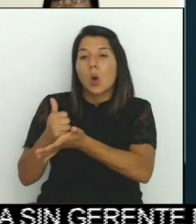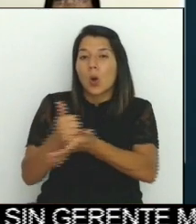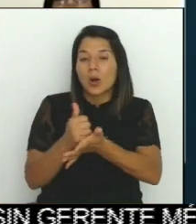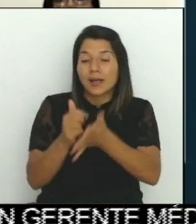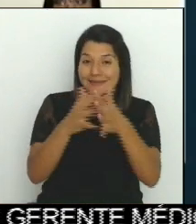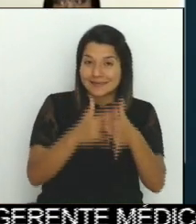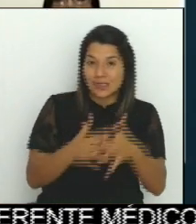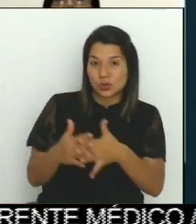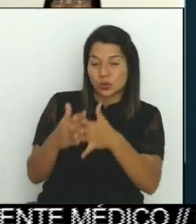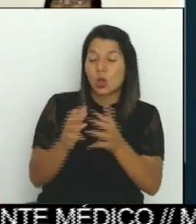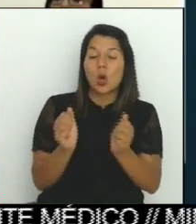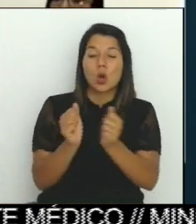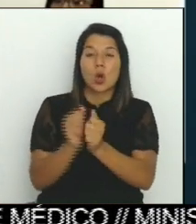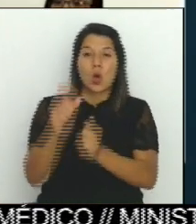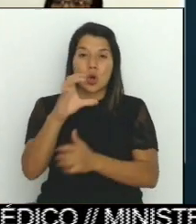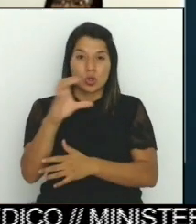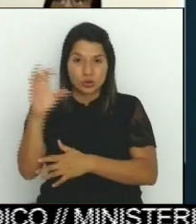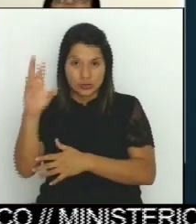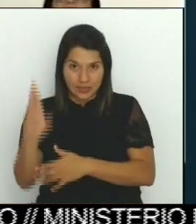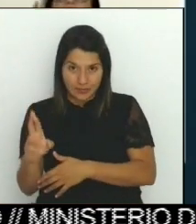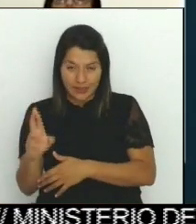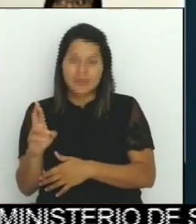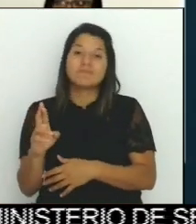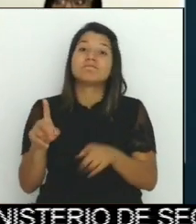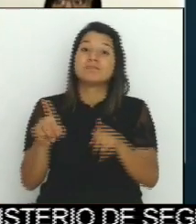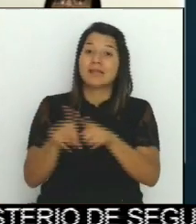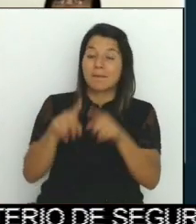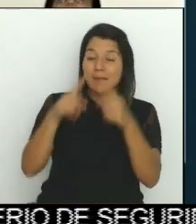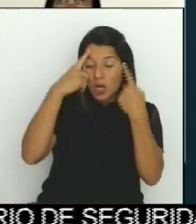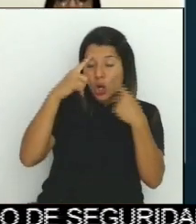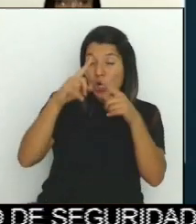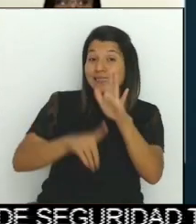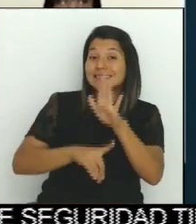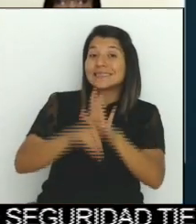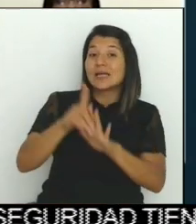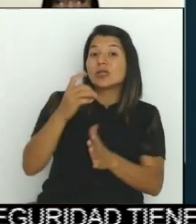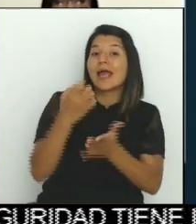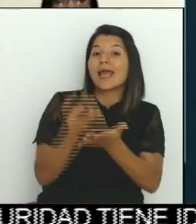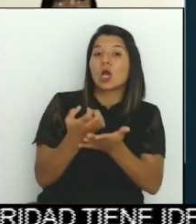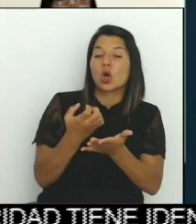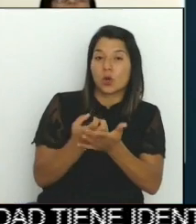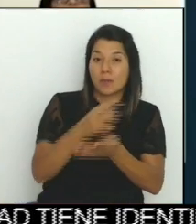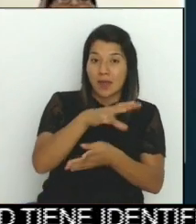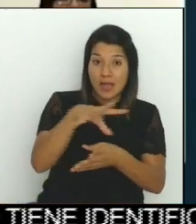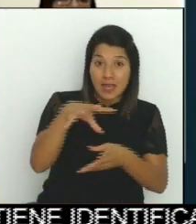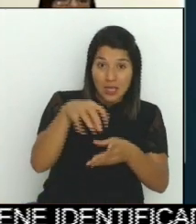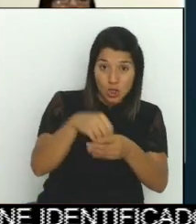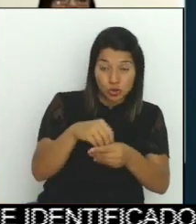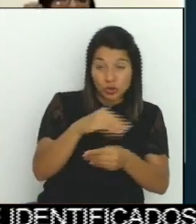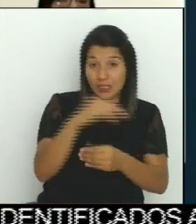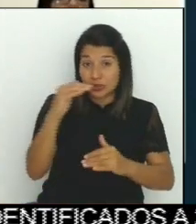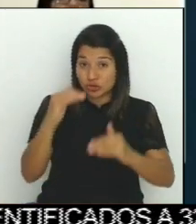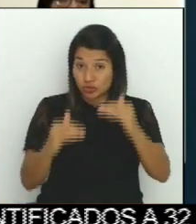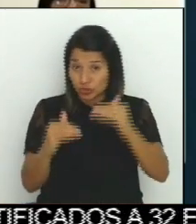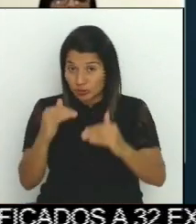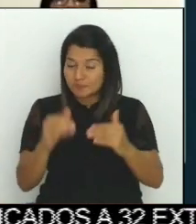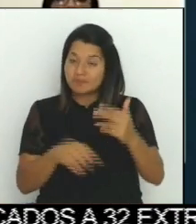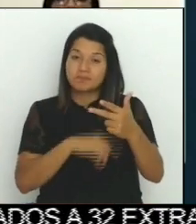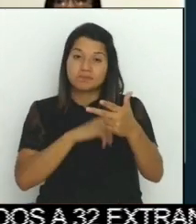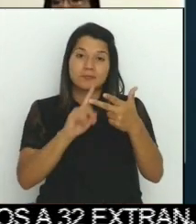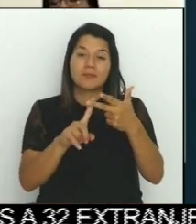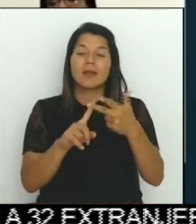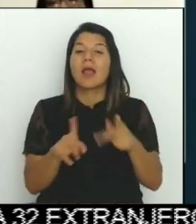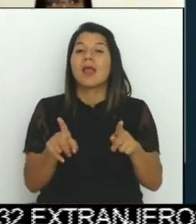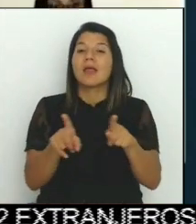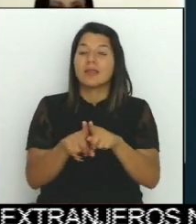las economías inclusivas y sostenibles, todo el tema del anunciado APEP